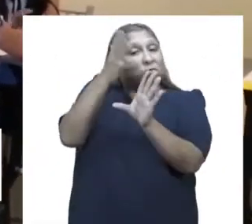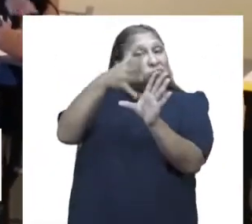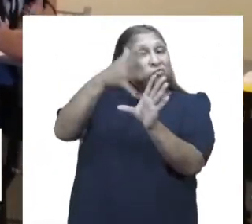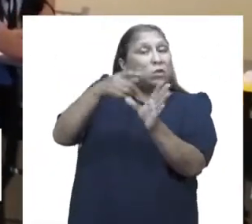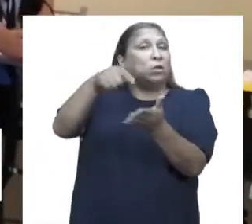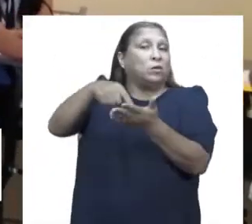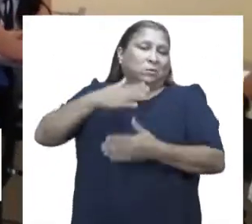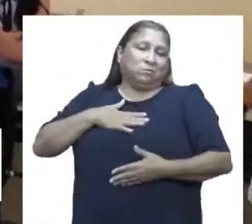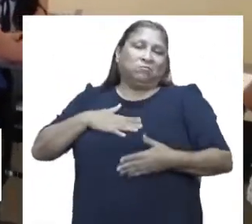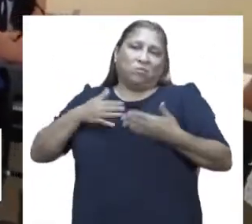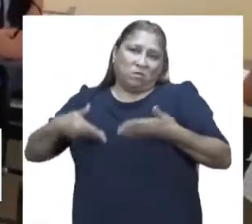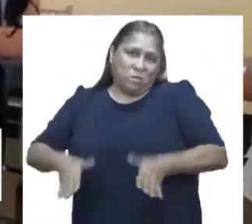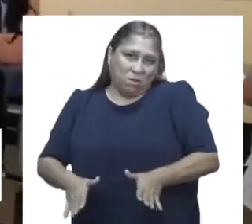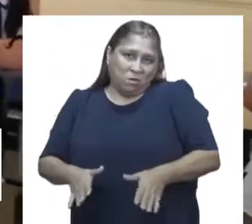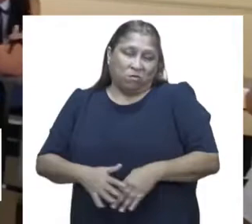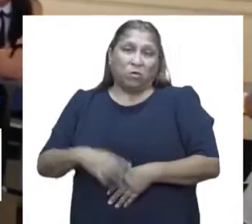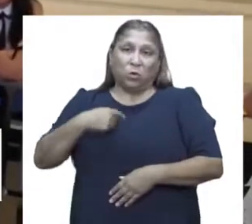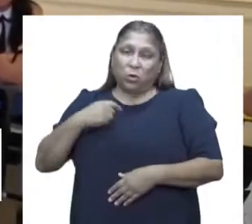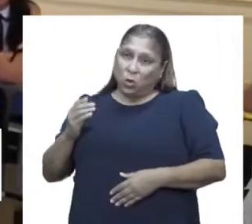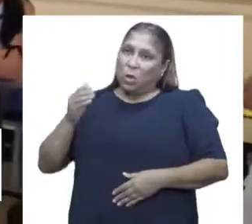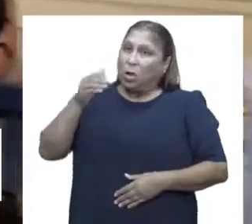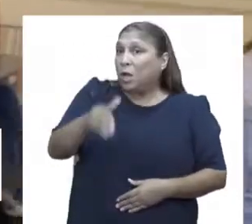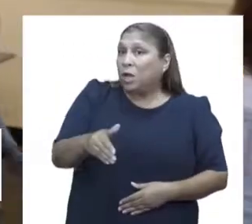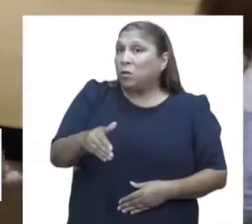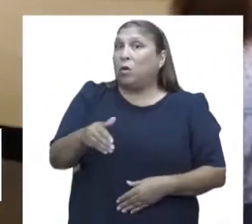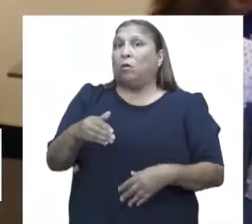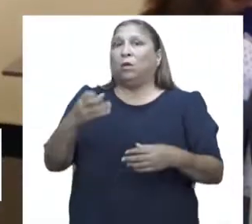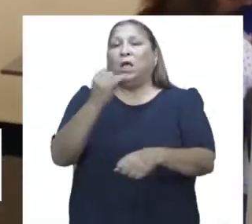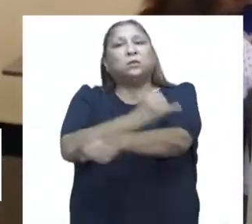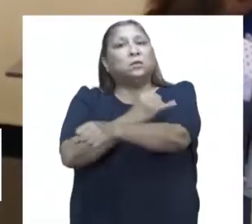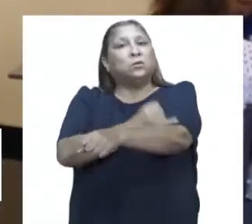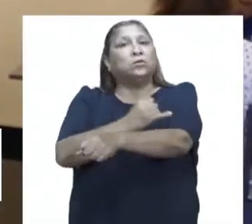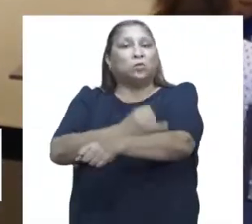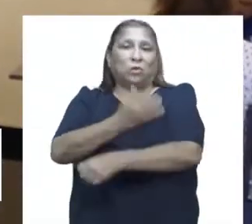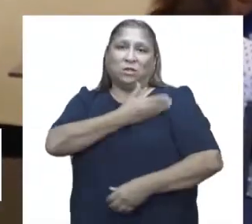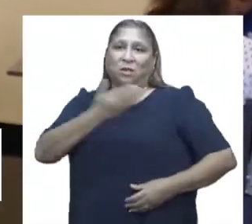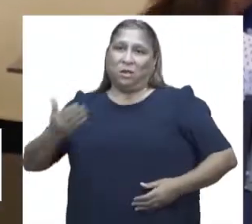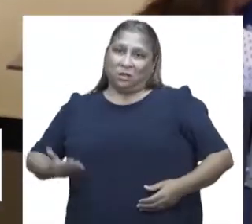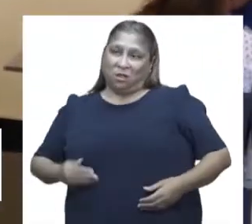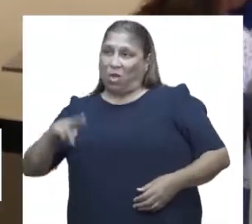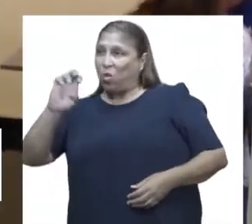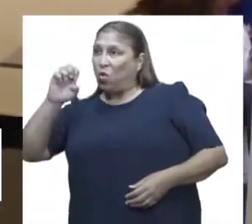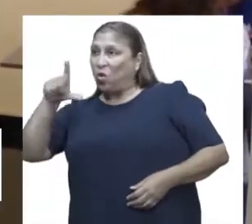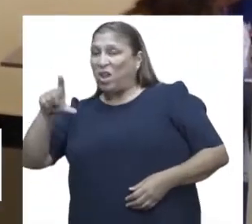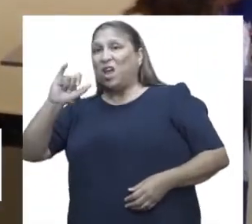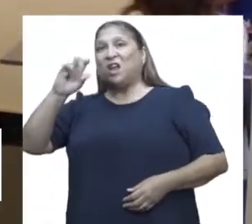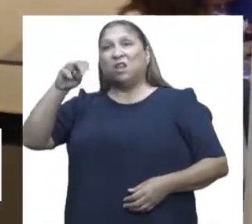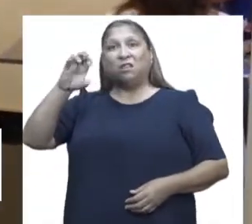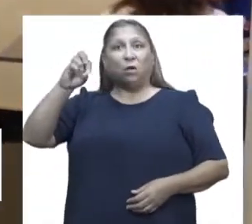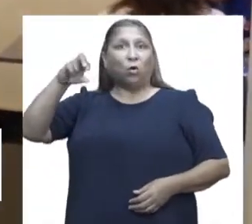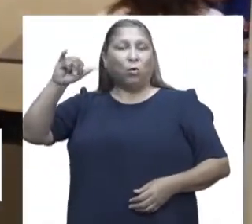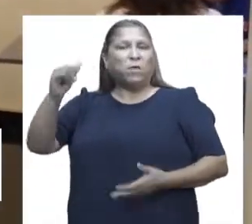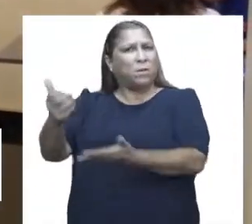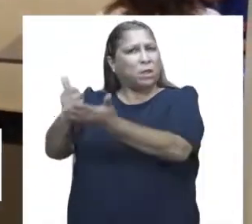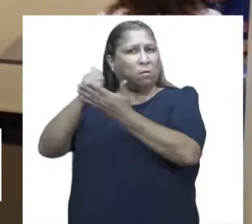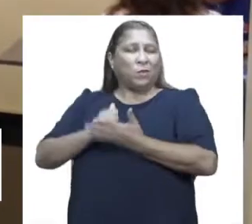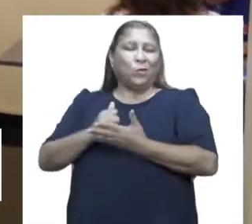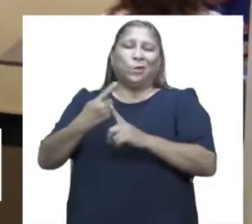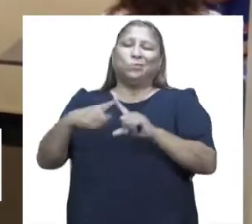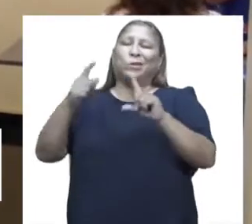Adriano. Entonces he ido a las entidades del Estado, tanto el OJEL como INDECOPI, para ver cómo me pueden ayudar.